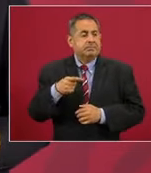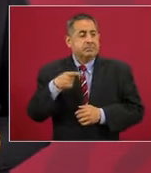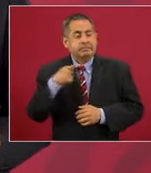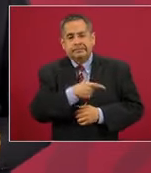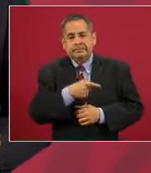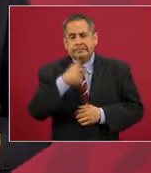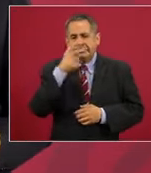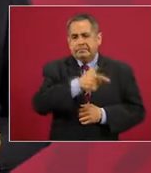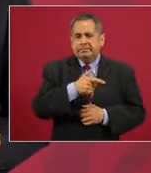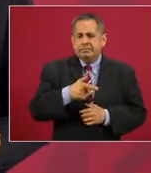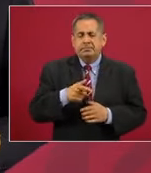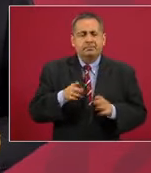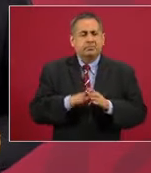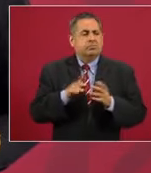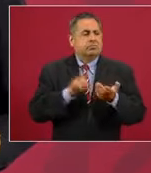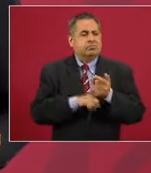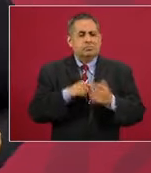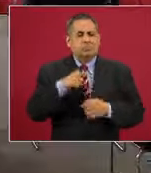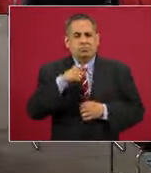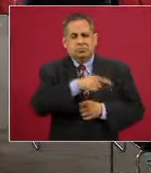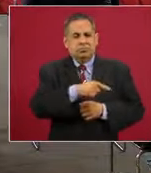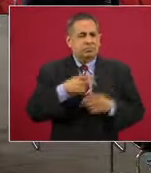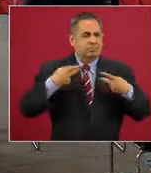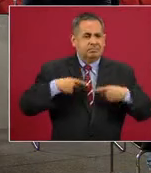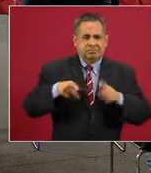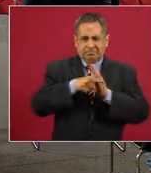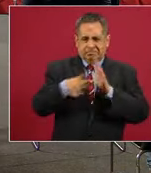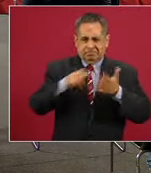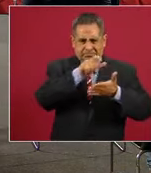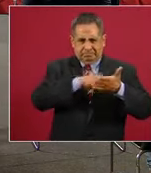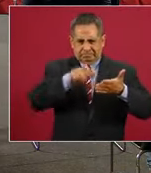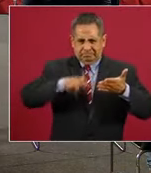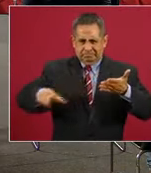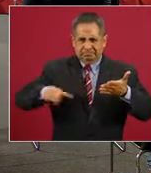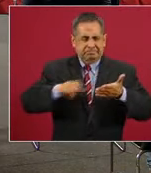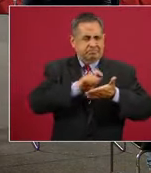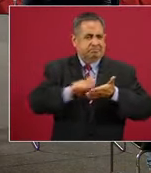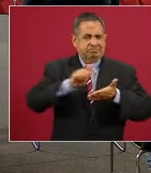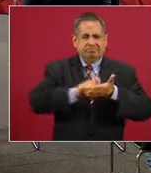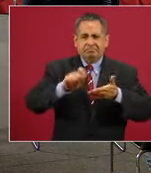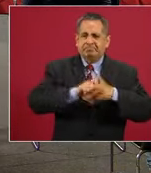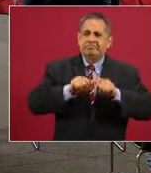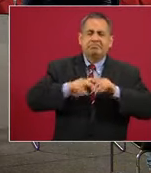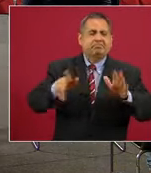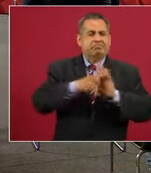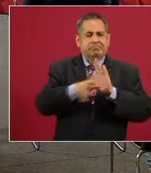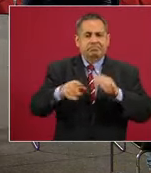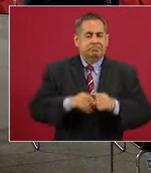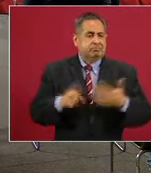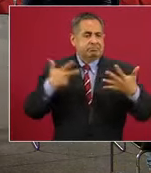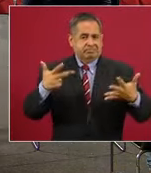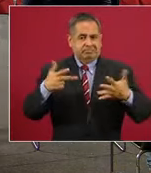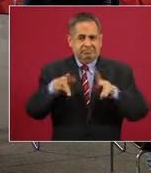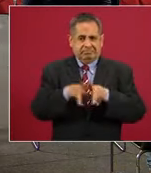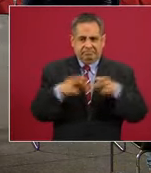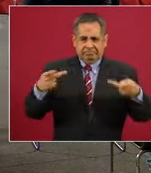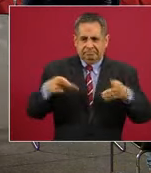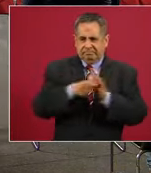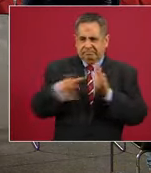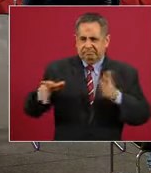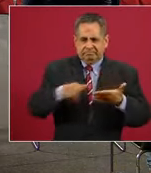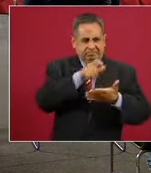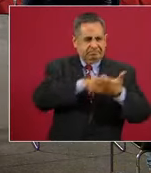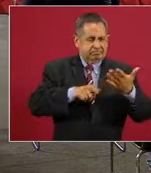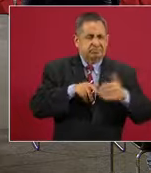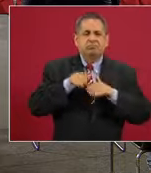cómo se comportan los columnistas y articulistas de siete periódicos con relación